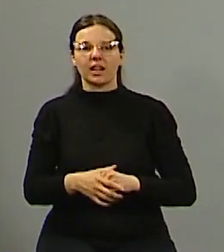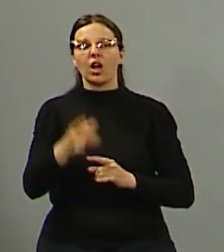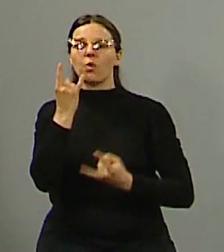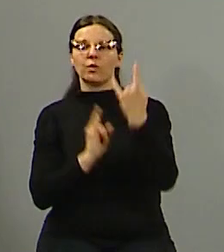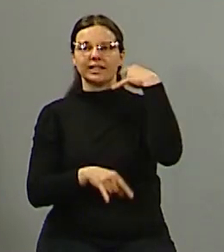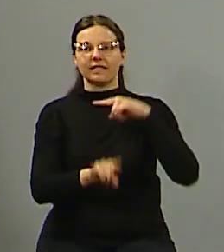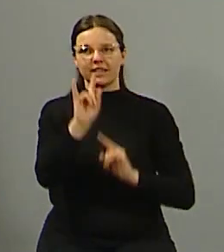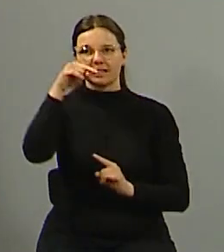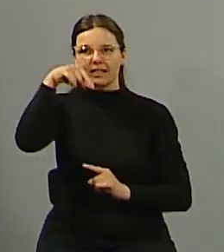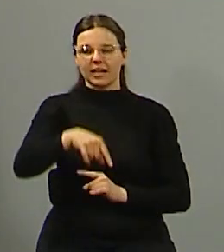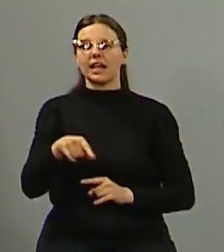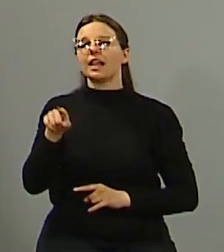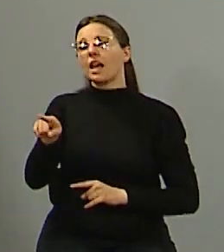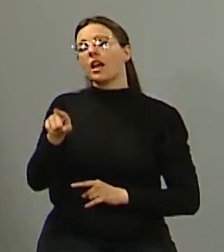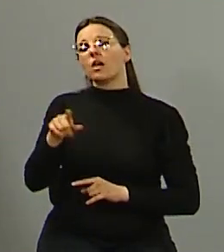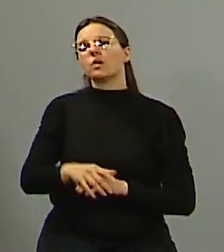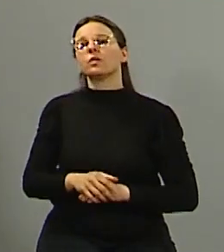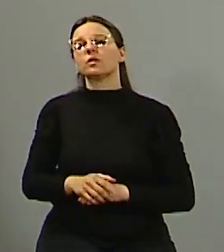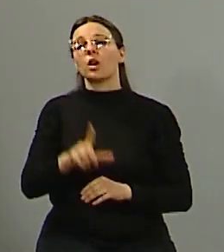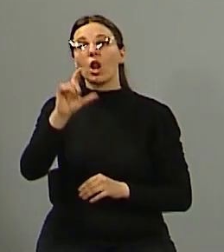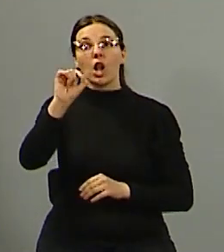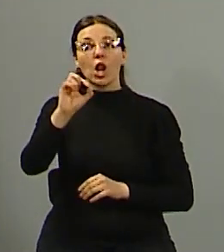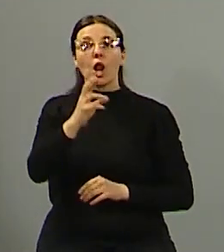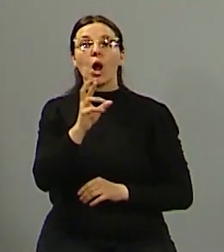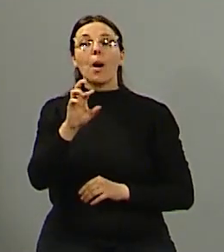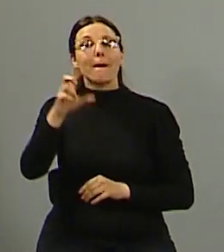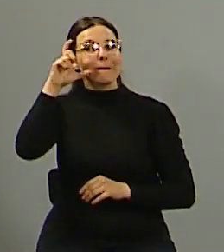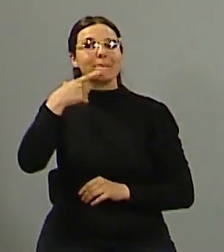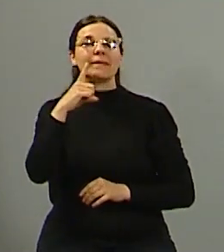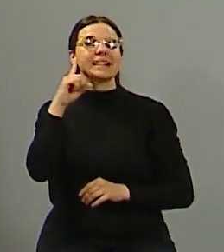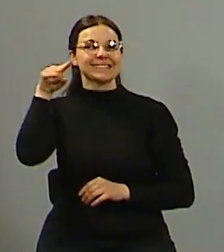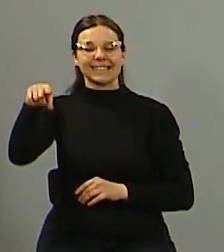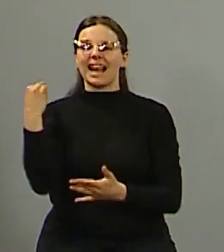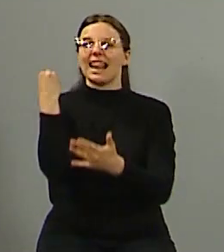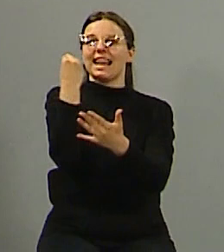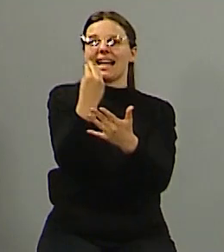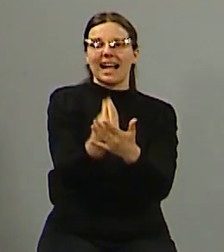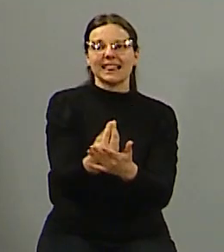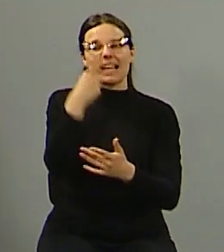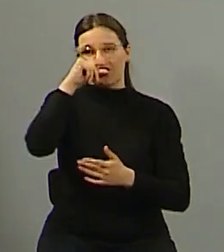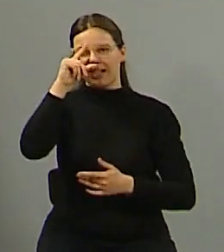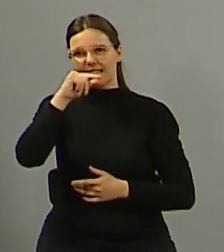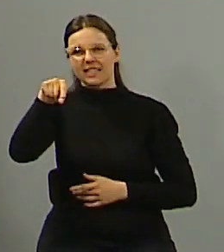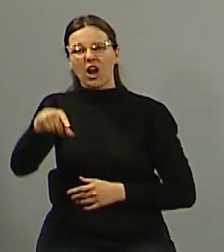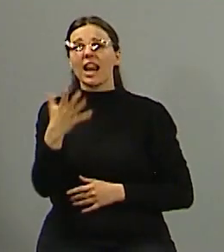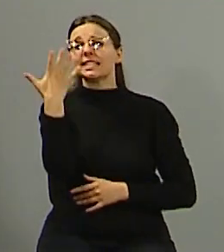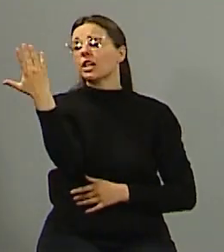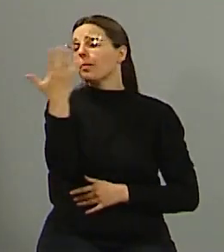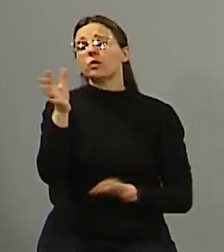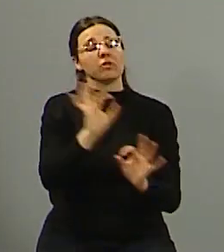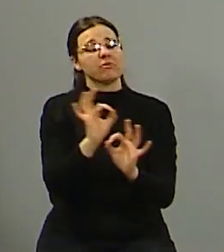intendente del departamento de las heras por cambio a Mendoza nos quedan 5 minutos Francisco tal vez un poquito más pero la idea es que en este tiempo